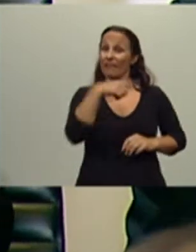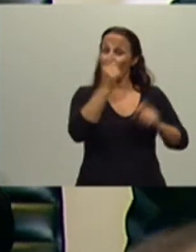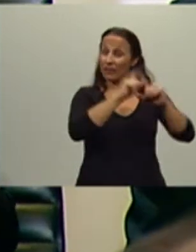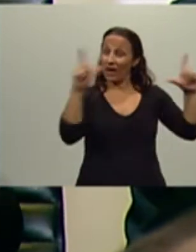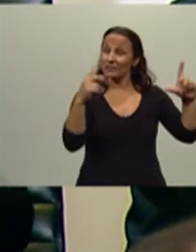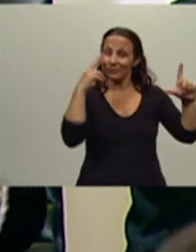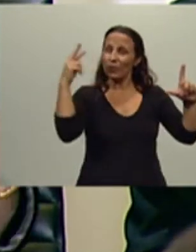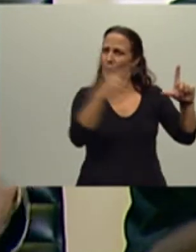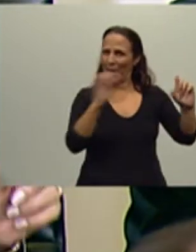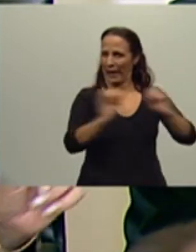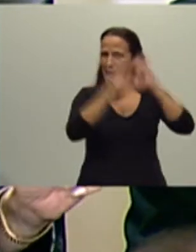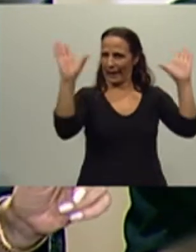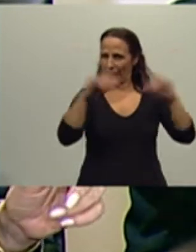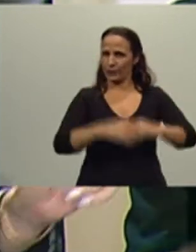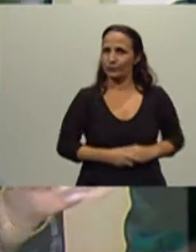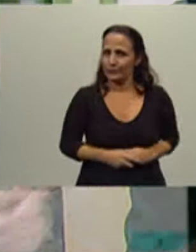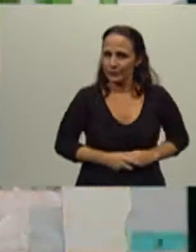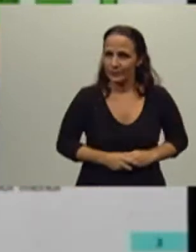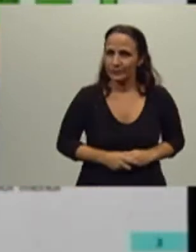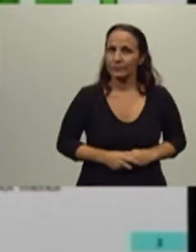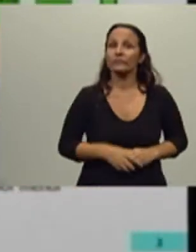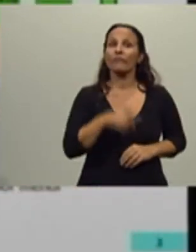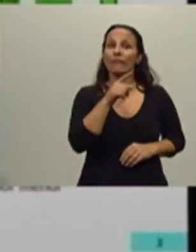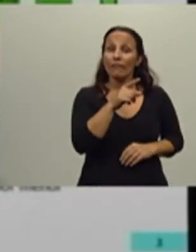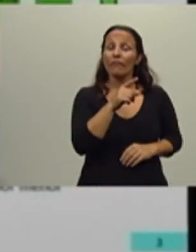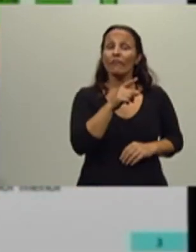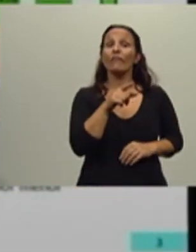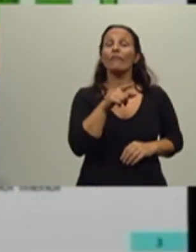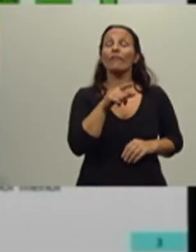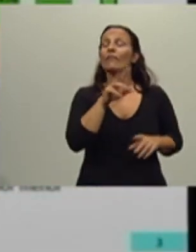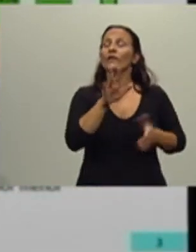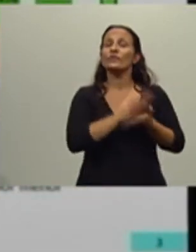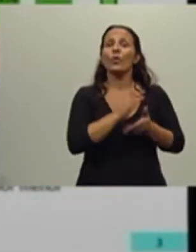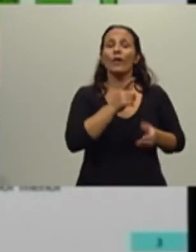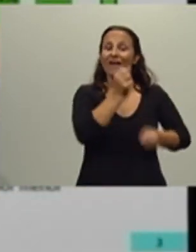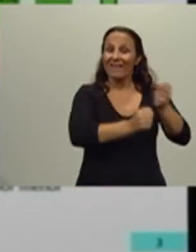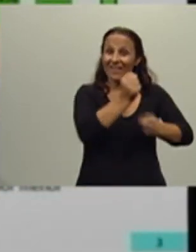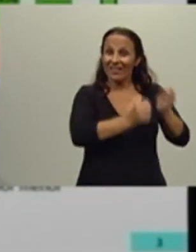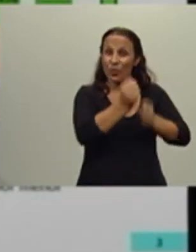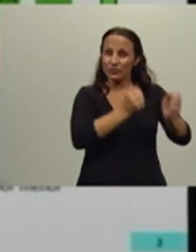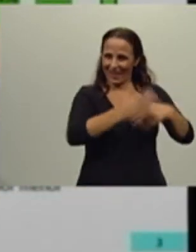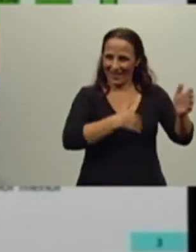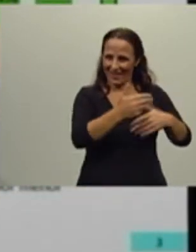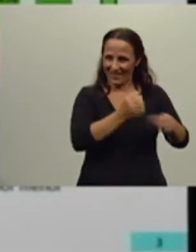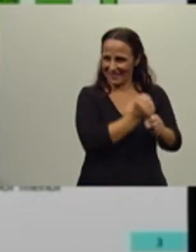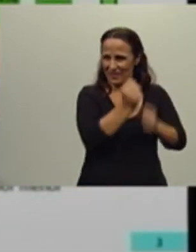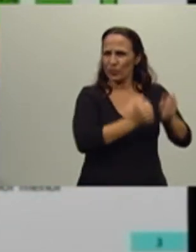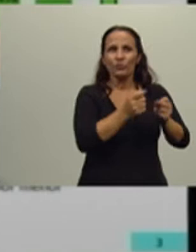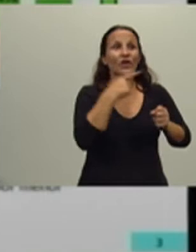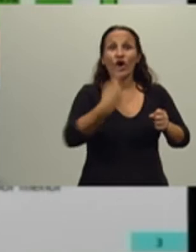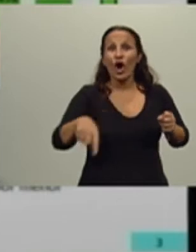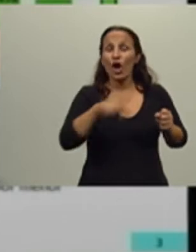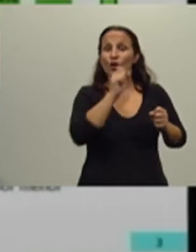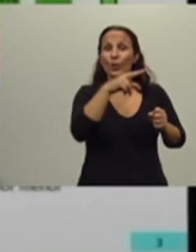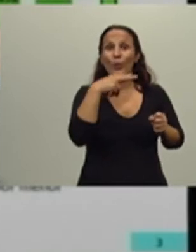vemos claramente también, por ejemplo, cómo creció el tema de la industria manufacturera. La industria manufacturera es el color